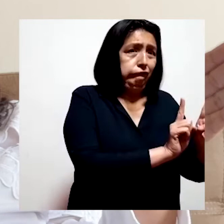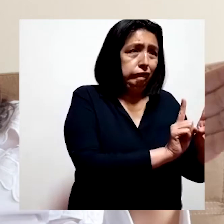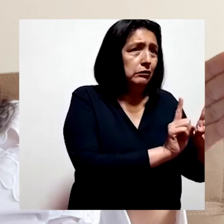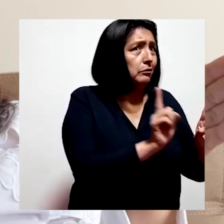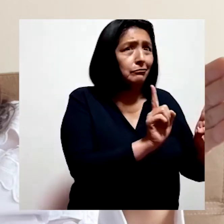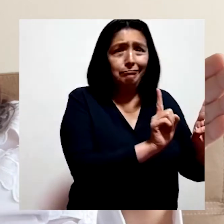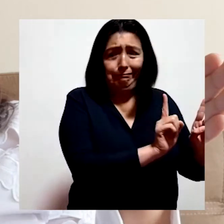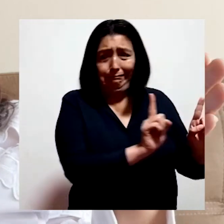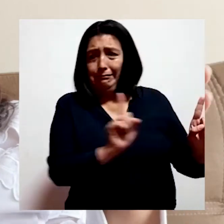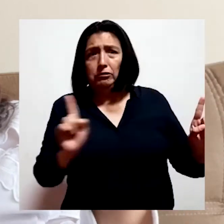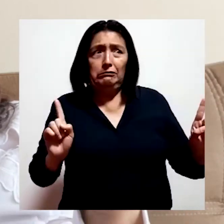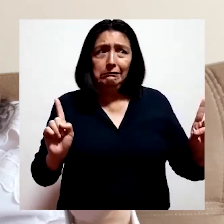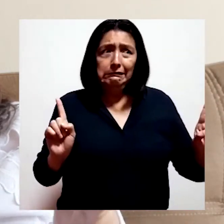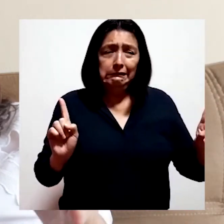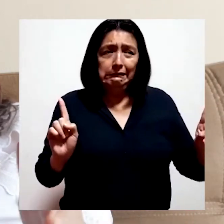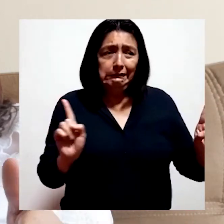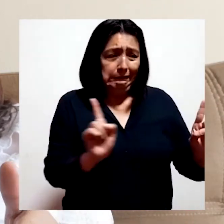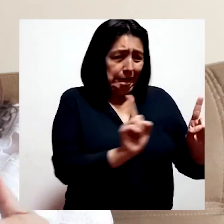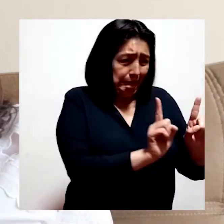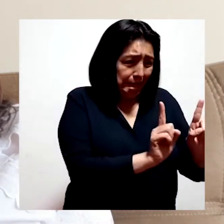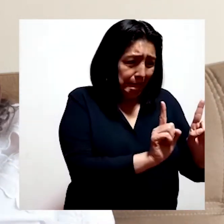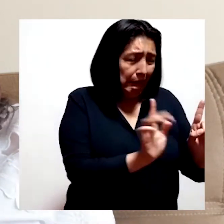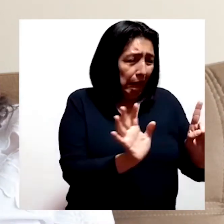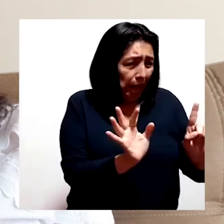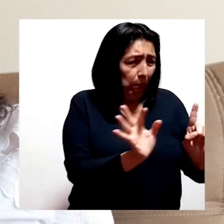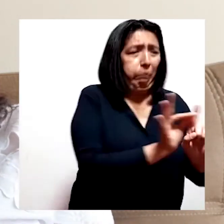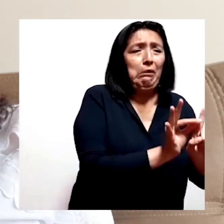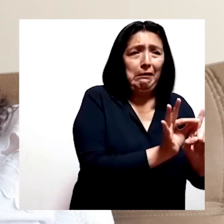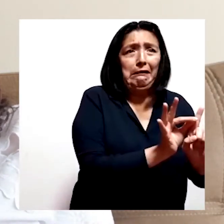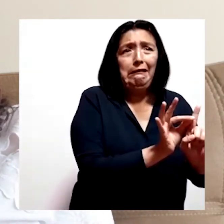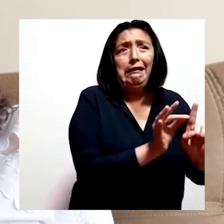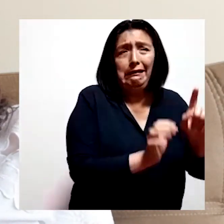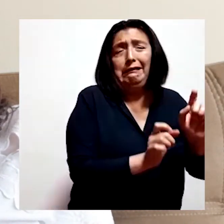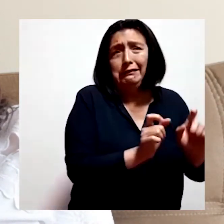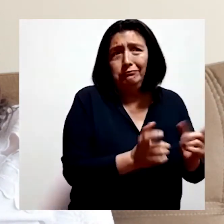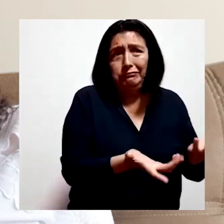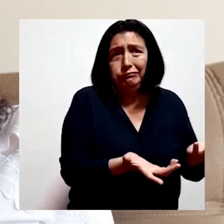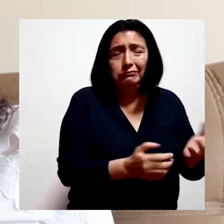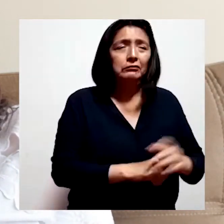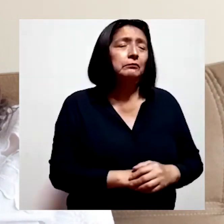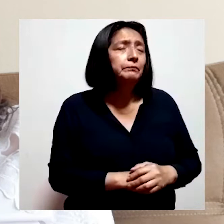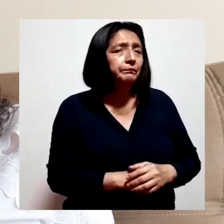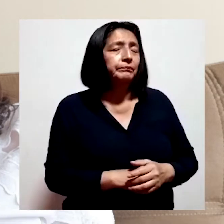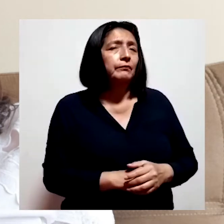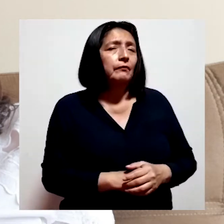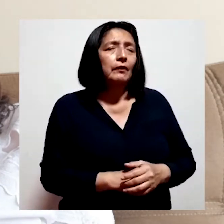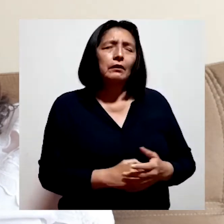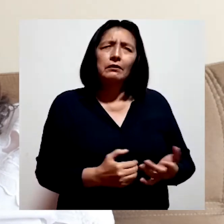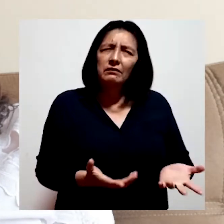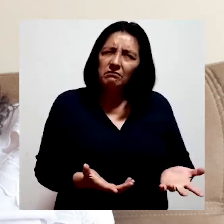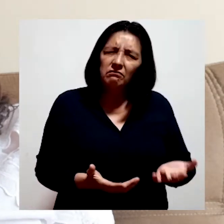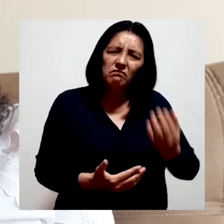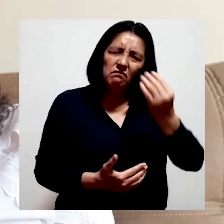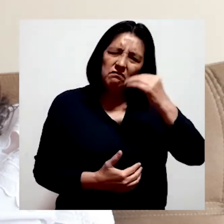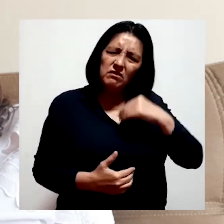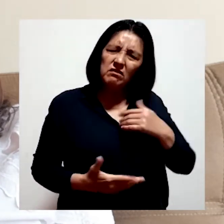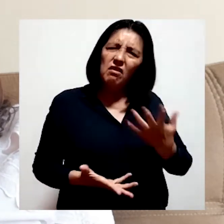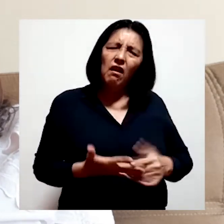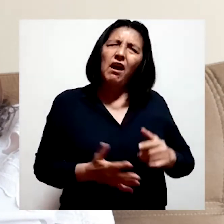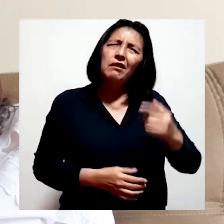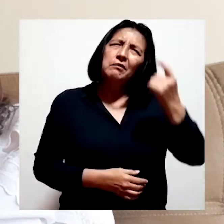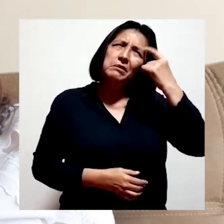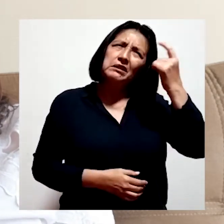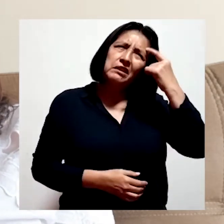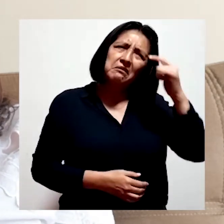de mínimo un metro, ese virus puede ingresar directamente hacia nuestras vías respiratorias. Hasta hace poco se creía que los